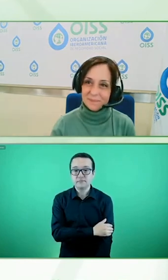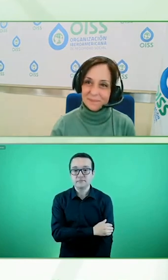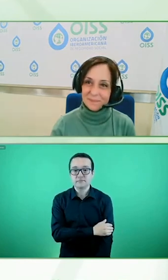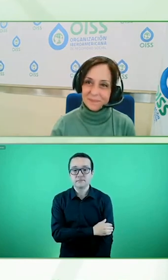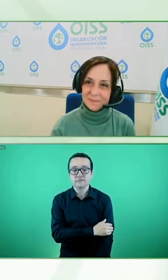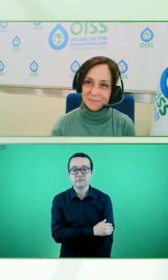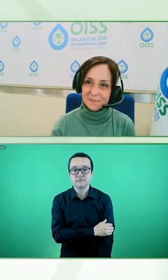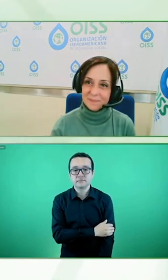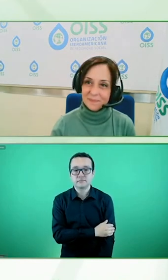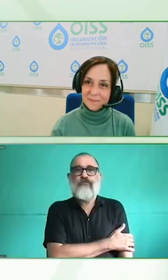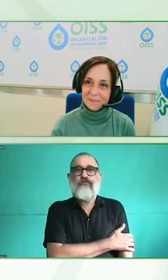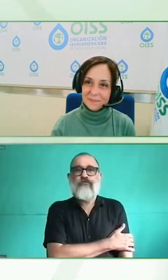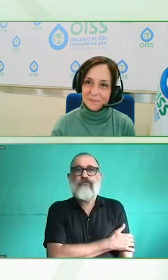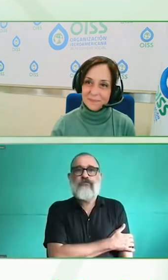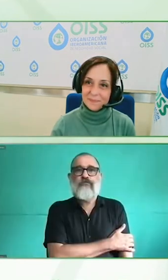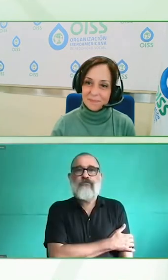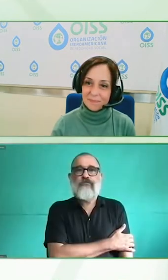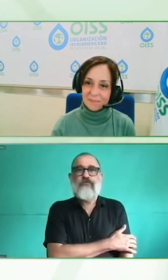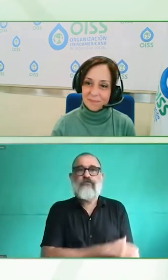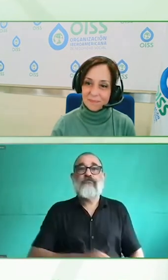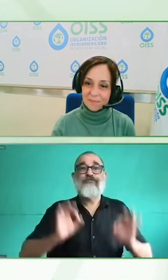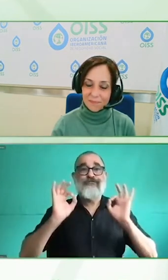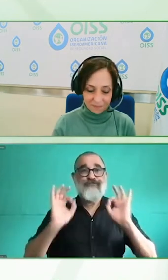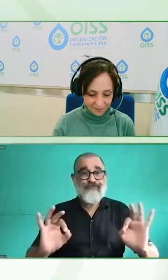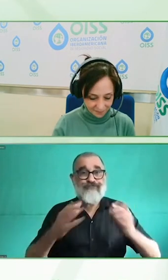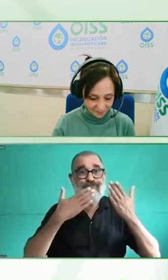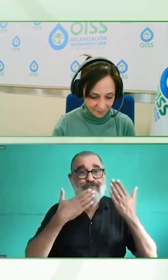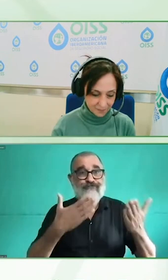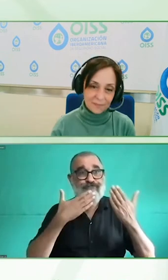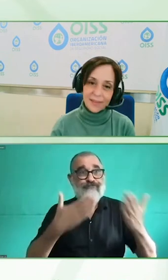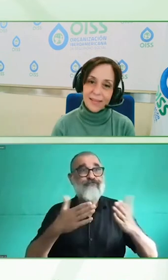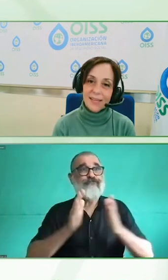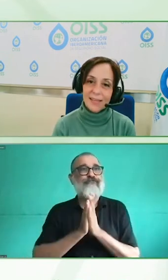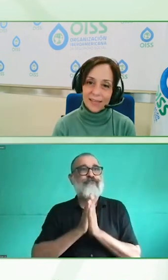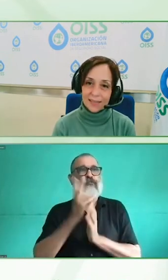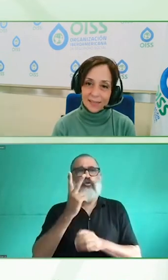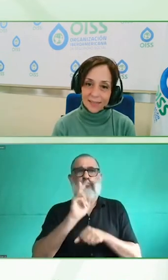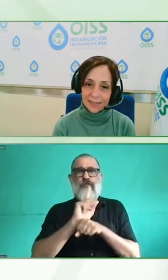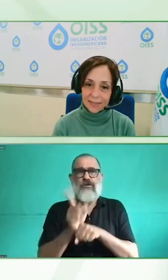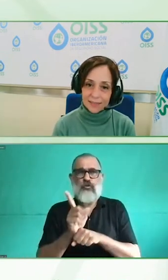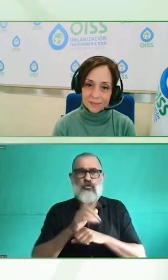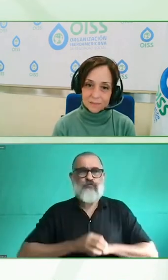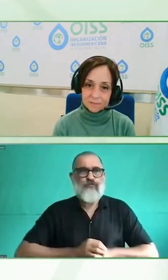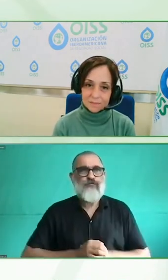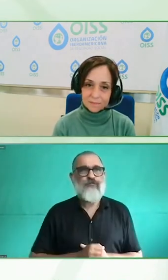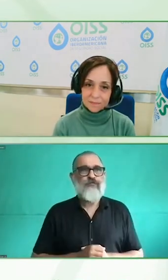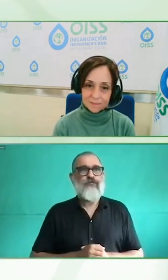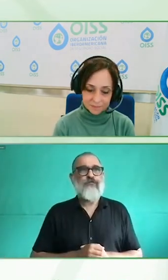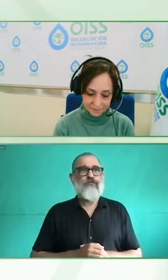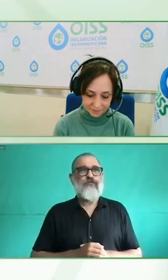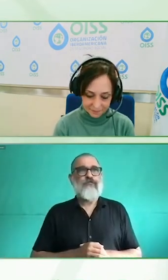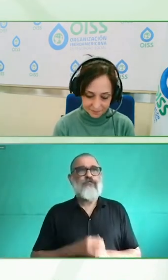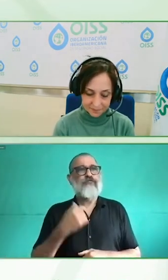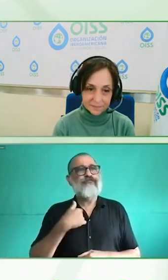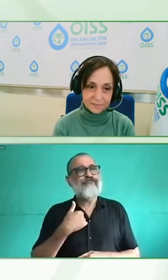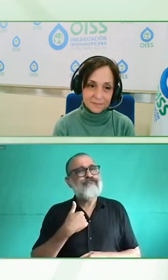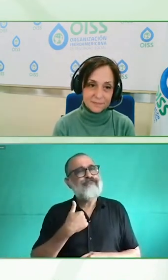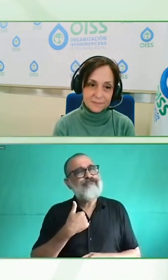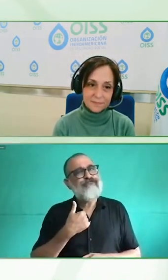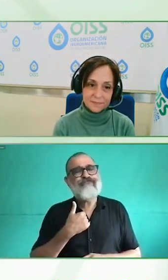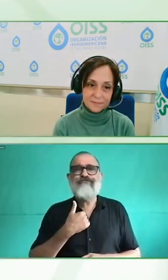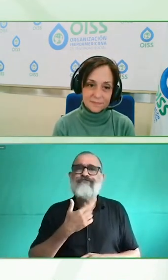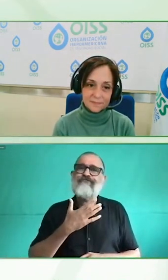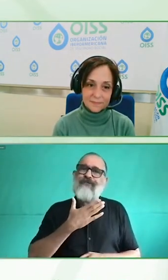gustaría destacar algo que César dijo que es la idea de